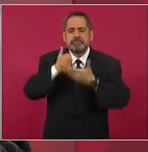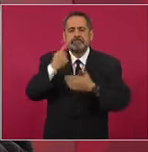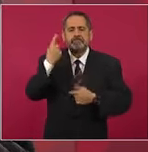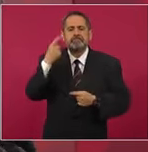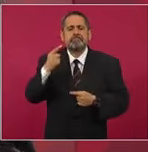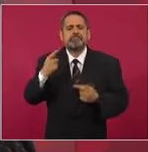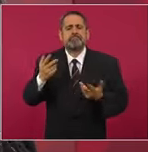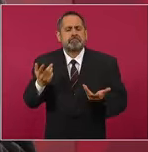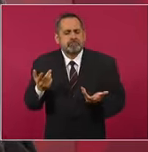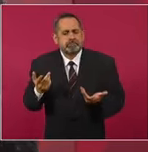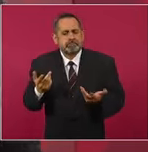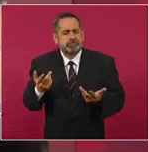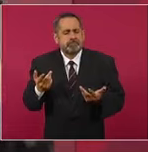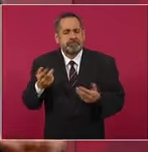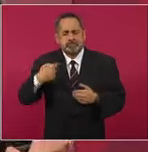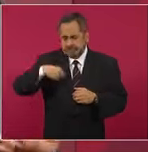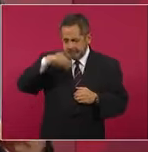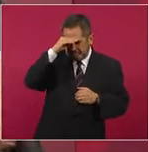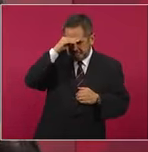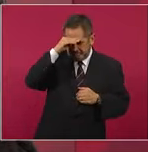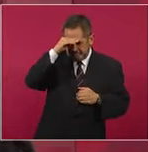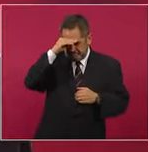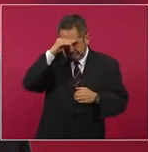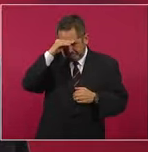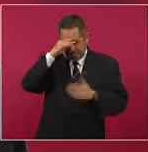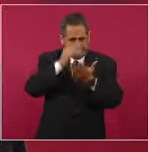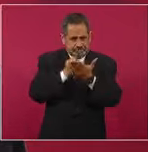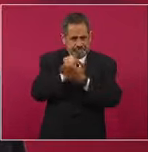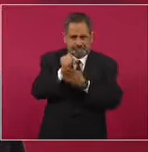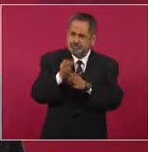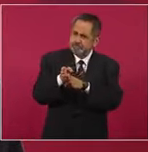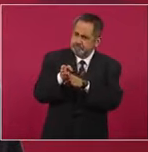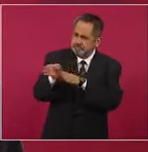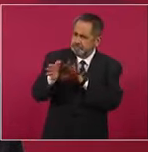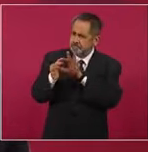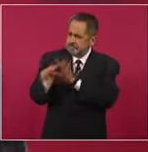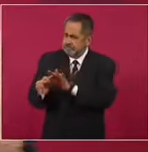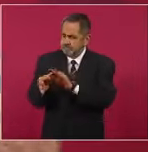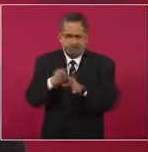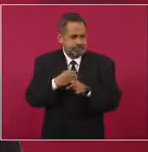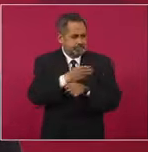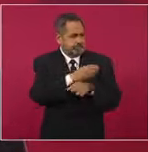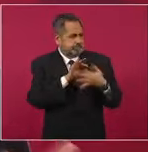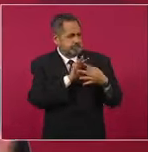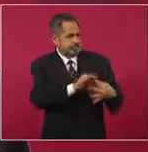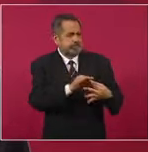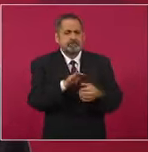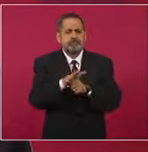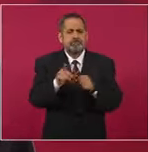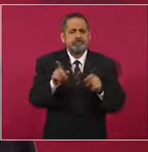nos definamos de qué lado estamos.